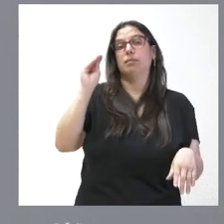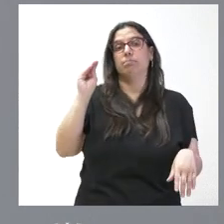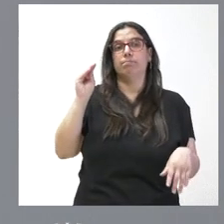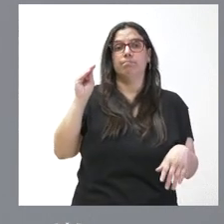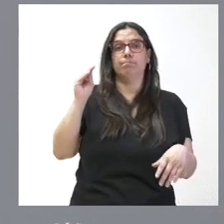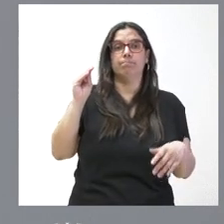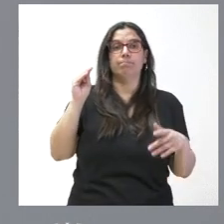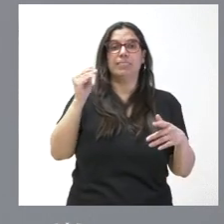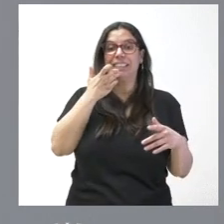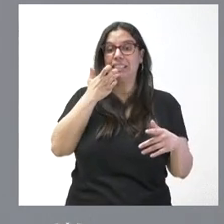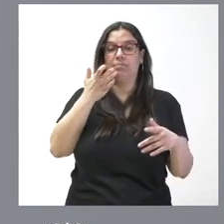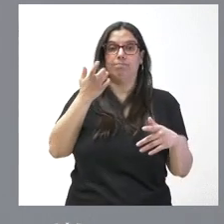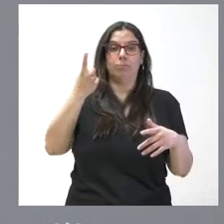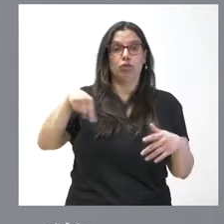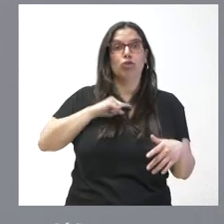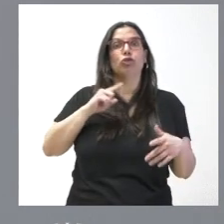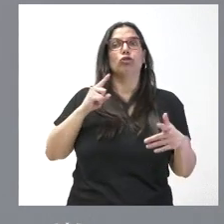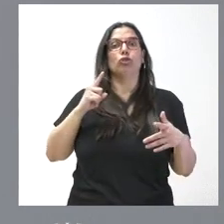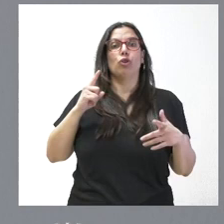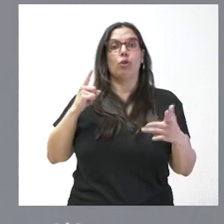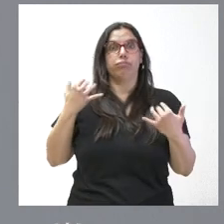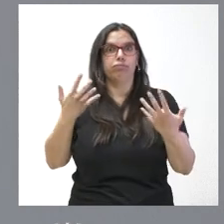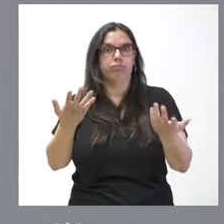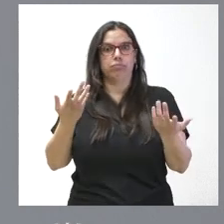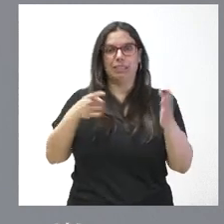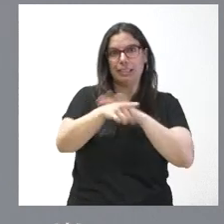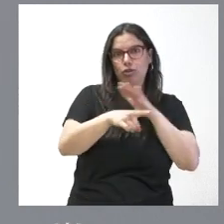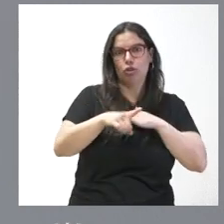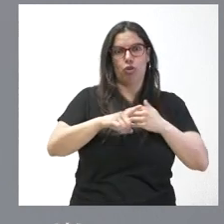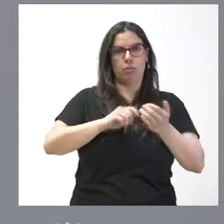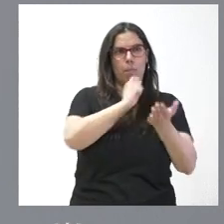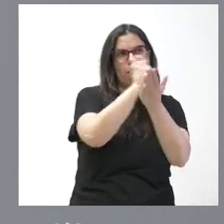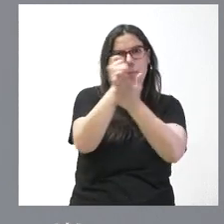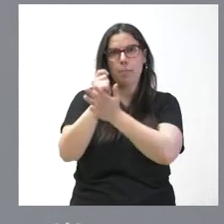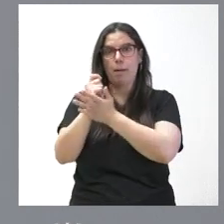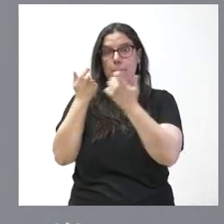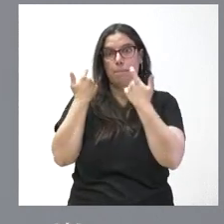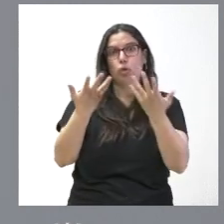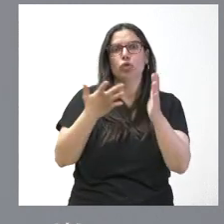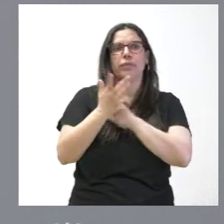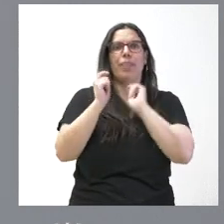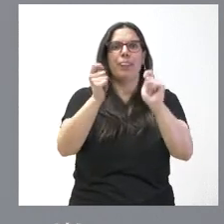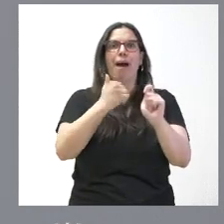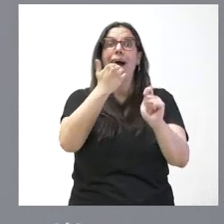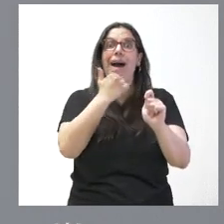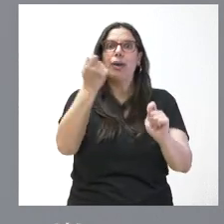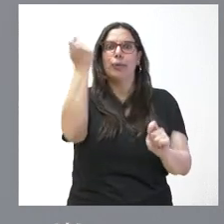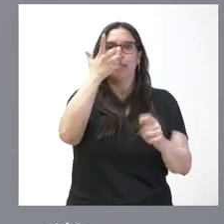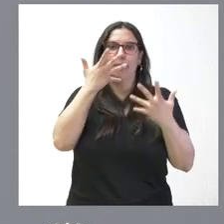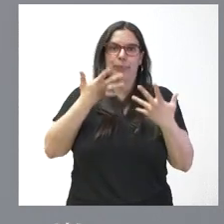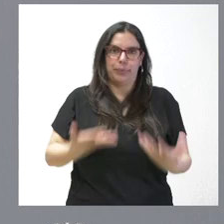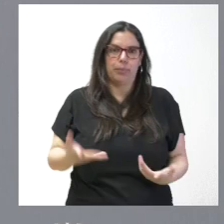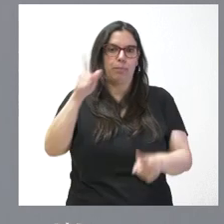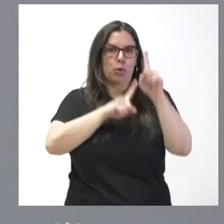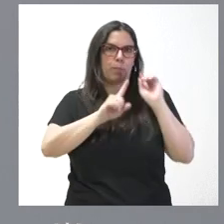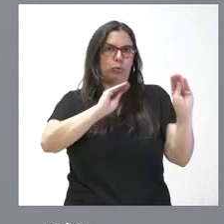modo, si somos ágiles, como lo estamos haciendo desde Castilla y León, en tramitar las ayudas de la PAC, pues estamos aliviando, al menos en parte, el problema